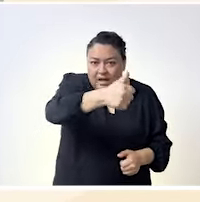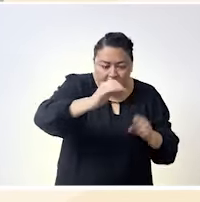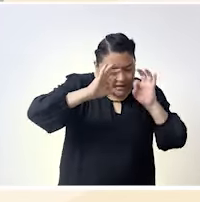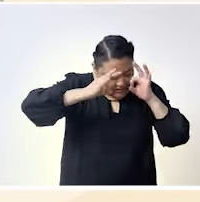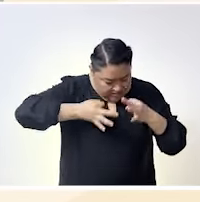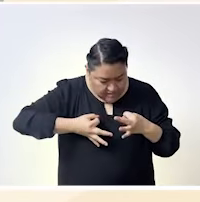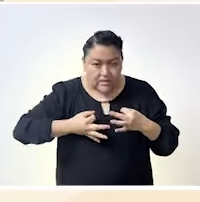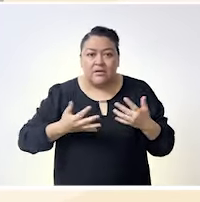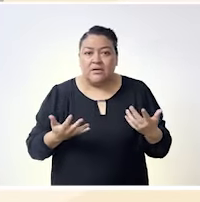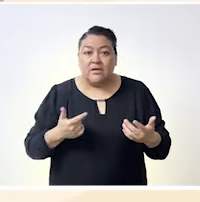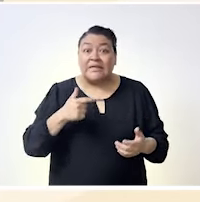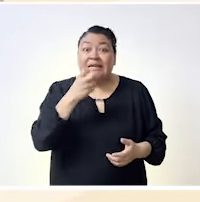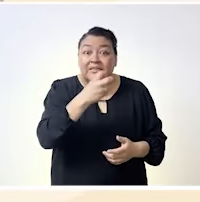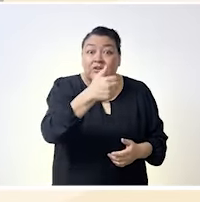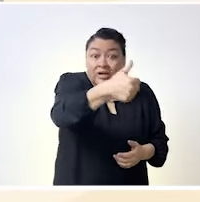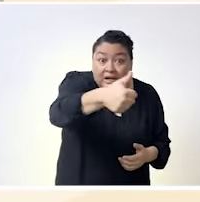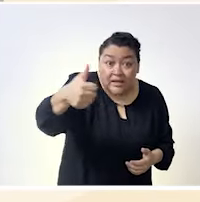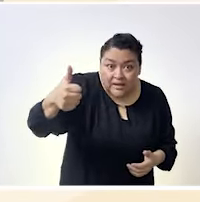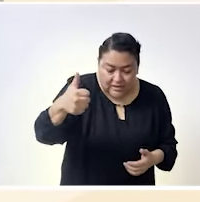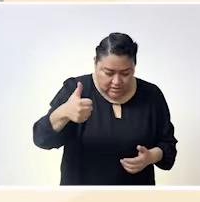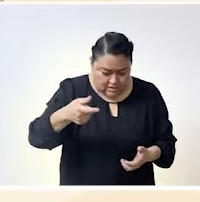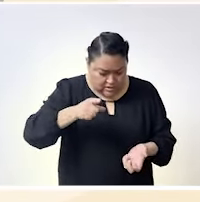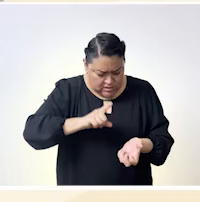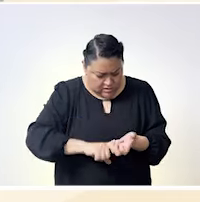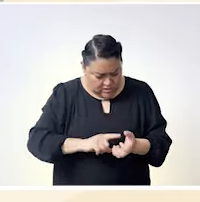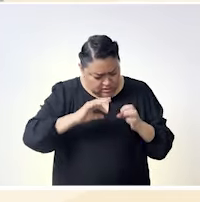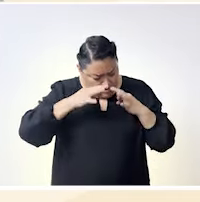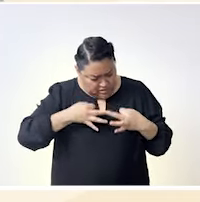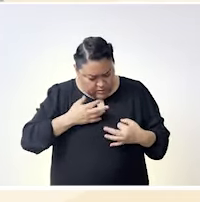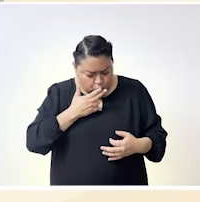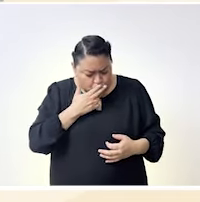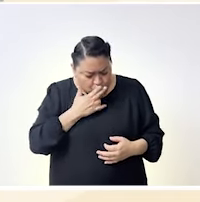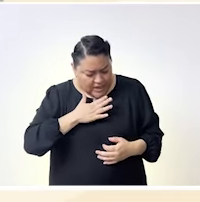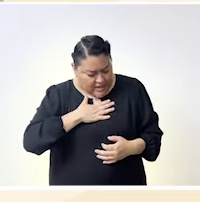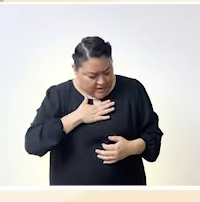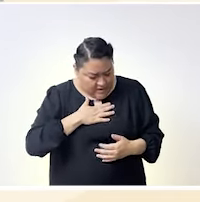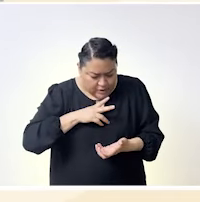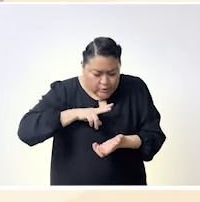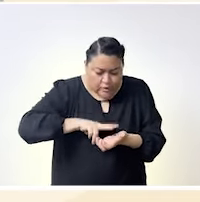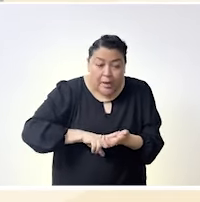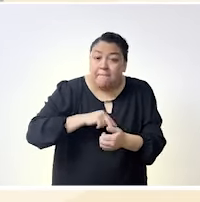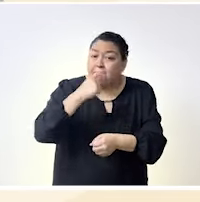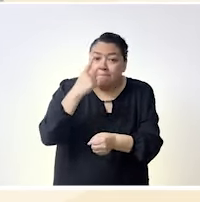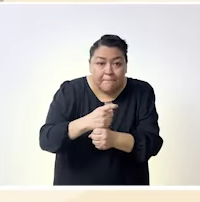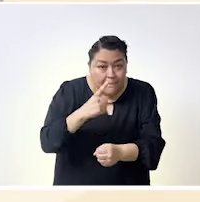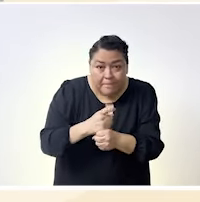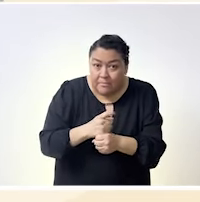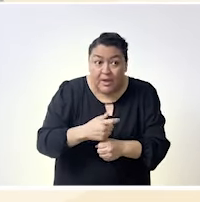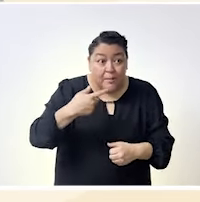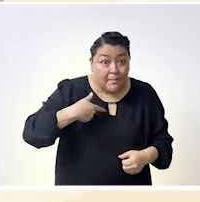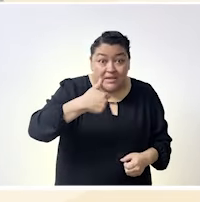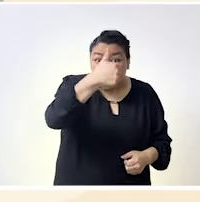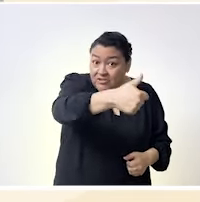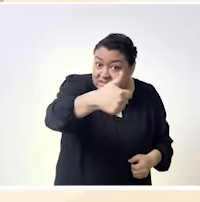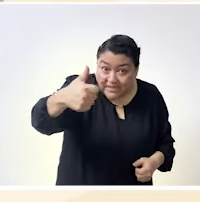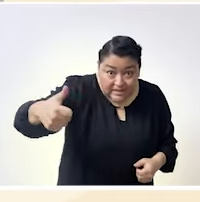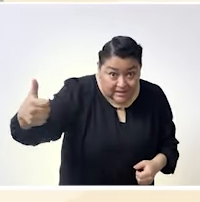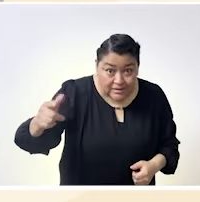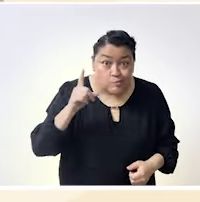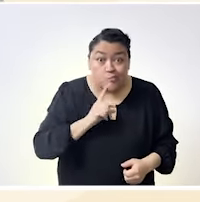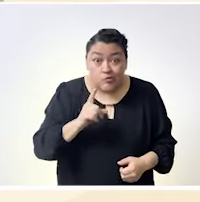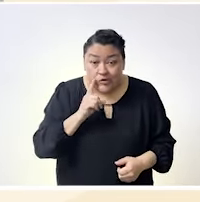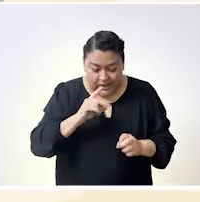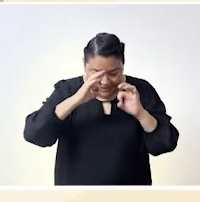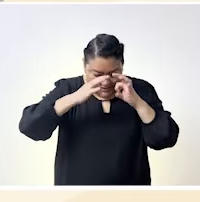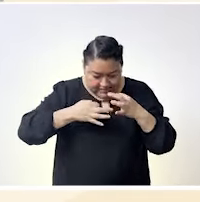darnos el valor a nosotras mismas si nosotras si no empezamos con nosotras nadie nos lo va a dar si no empezamos a ver estas